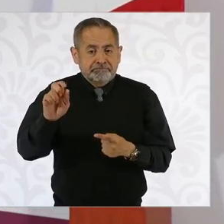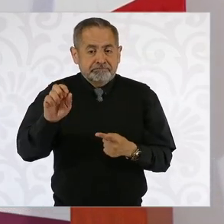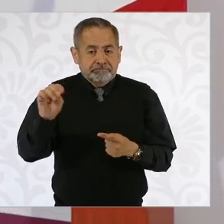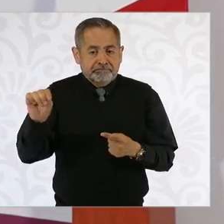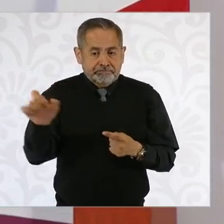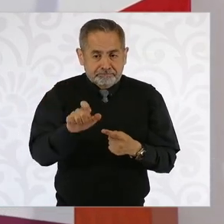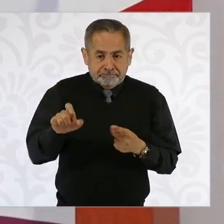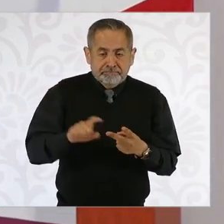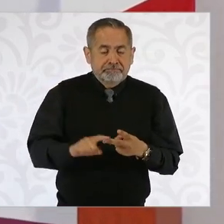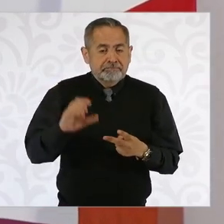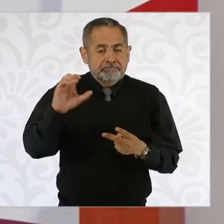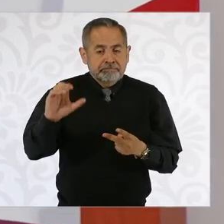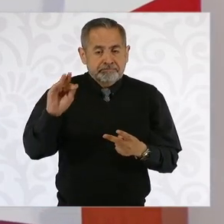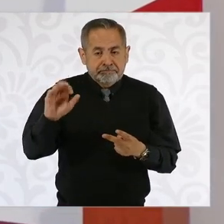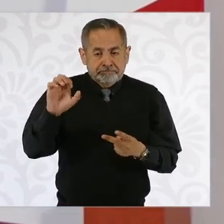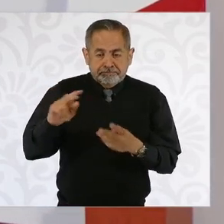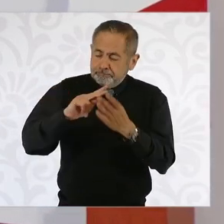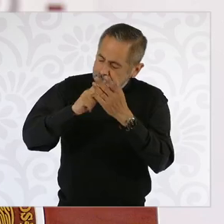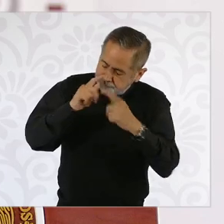Electricidad.